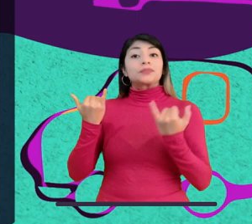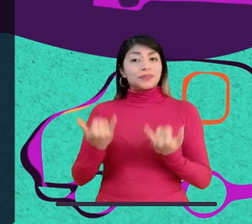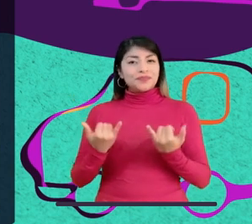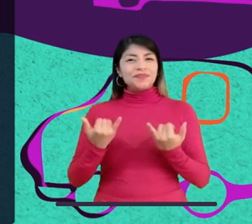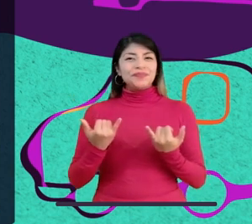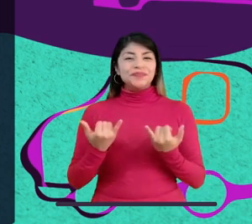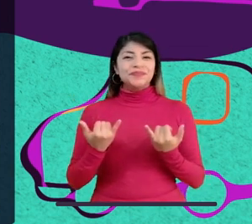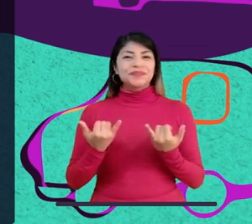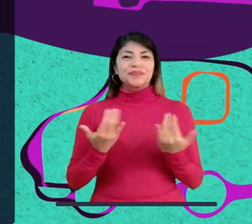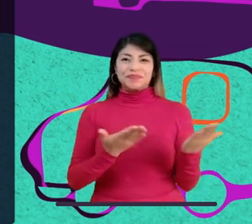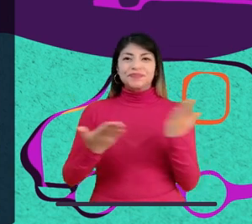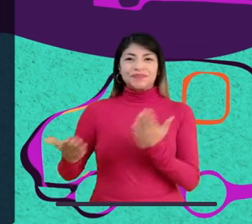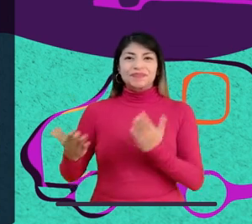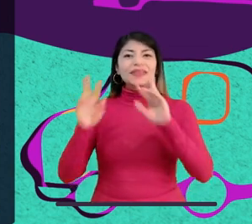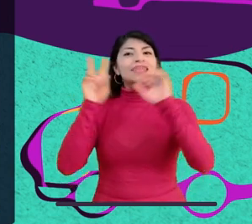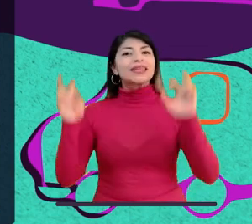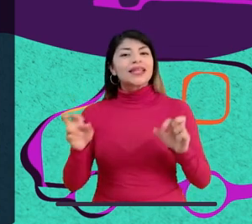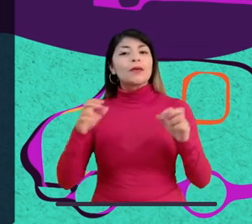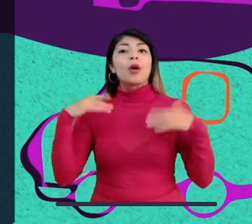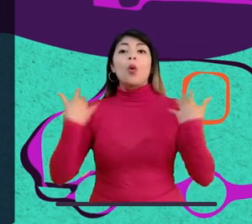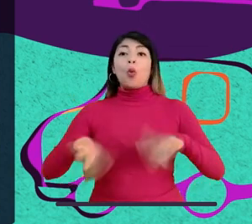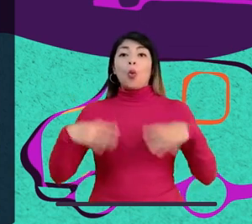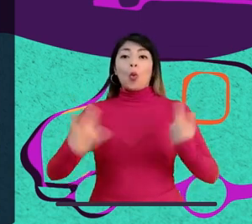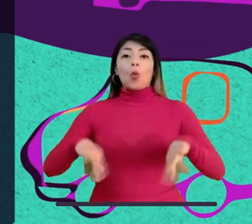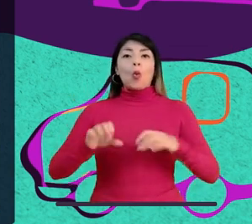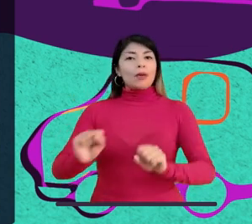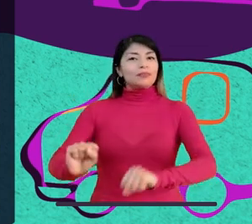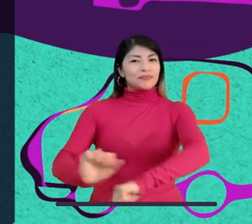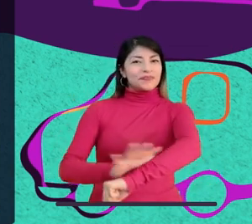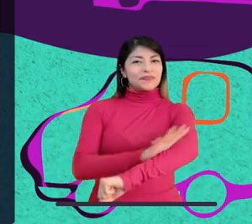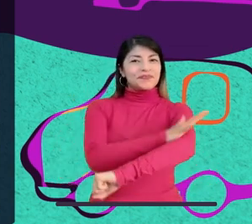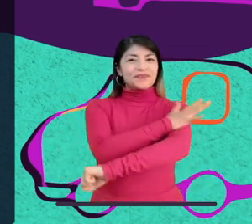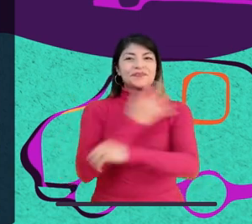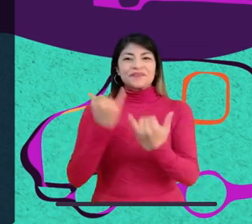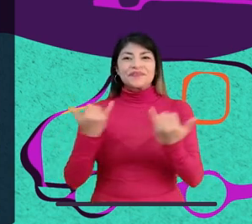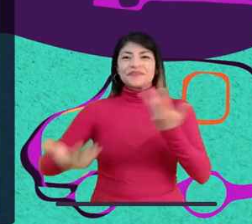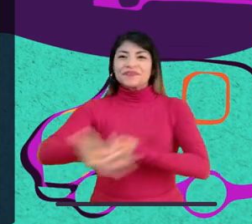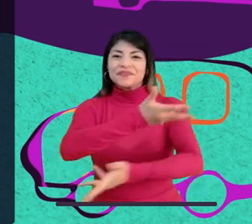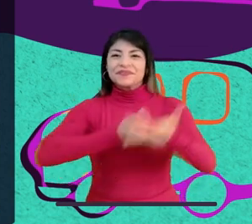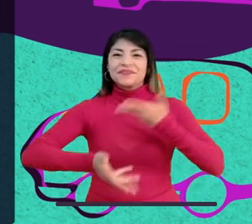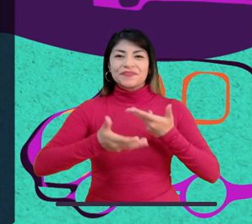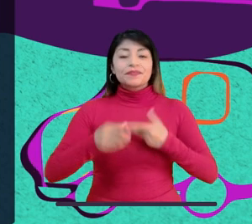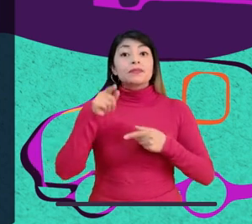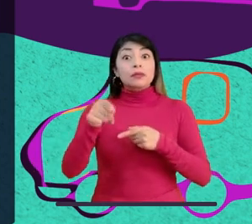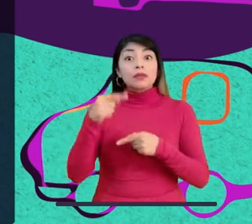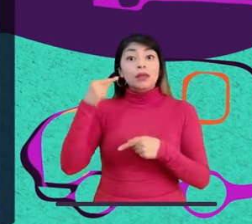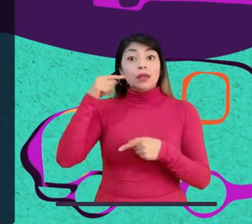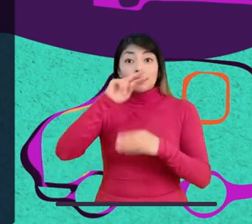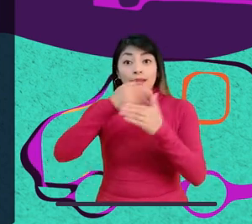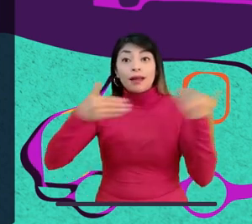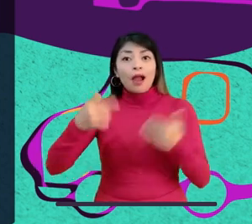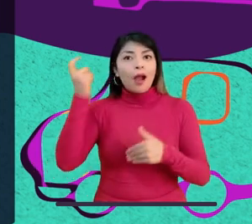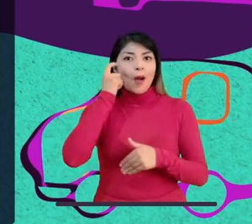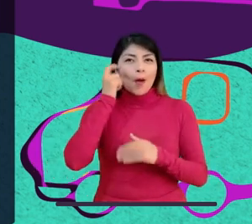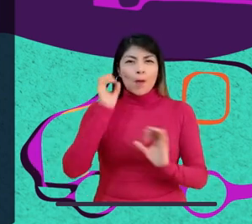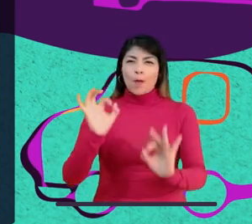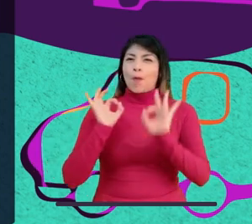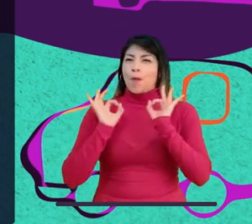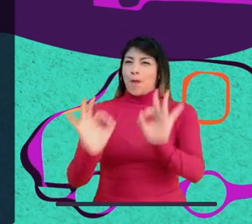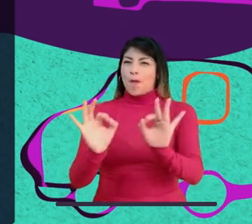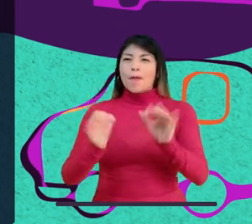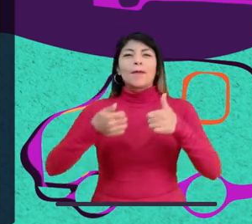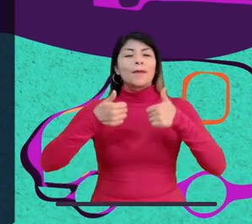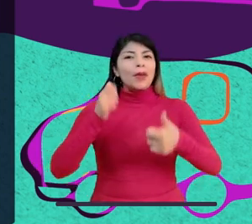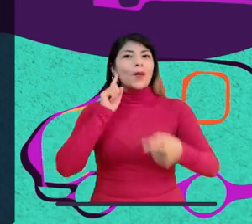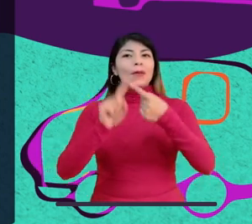Quiero darles la bienvenida a este espacio para que hablemos un poco de este tema que me emociona mucho, pero me emociona más estar con ustedes. Son niños muy inteligentes